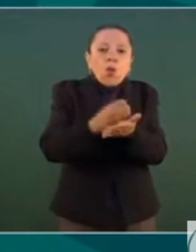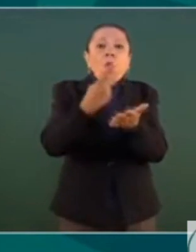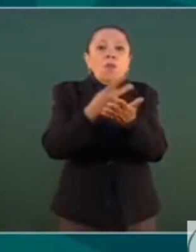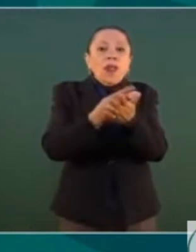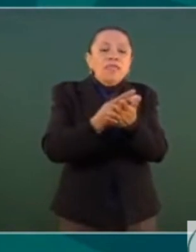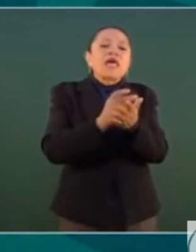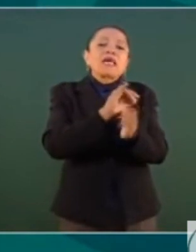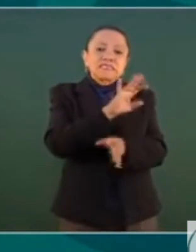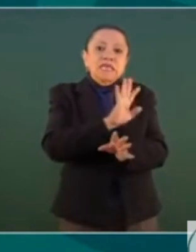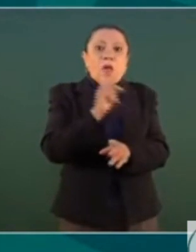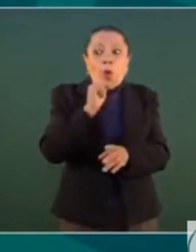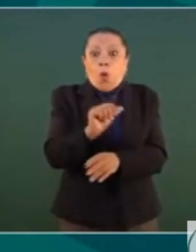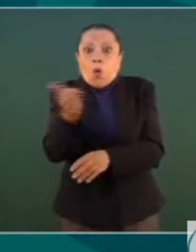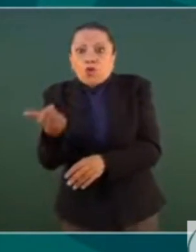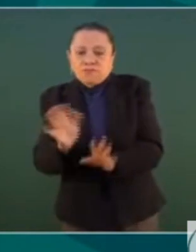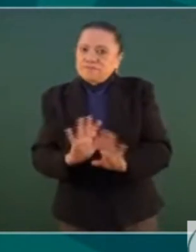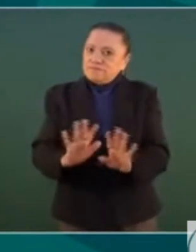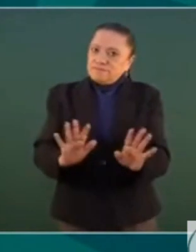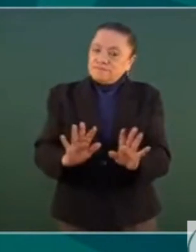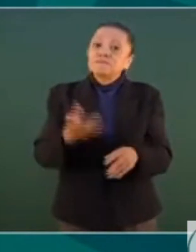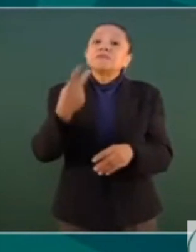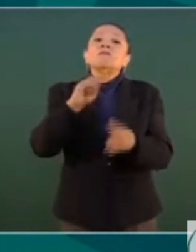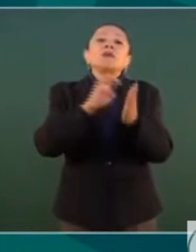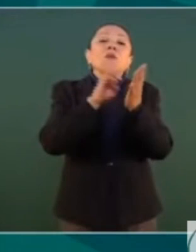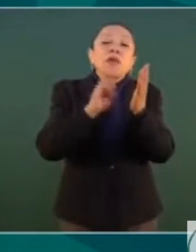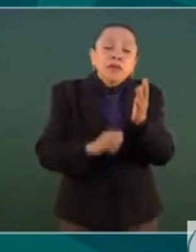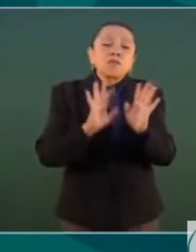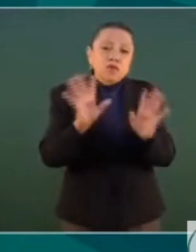Segundo, si se tiene una concesión minera,